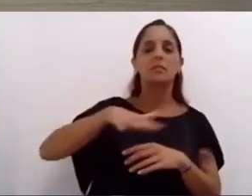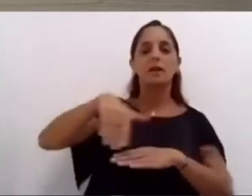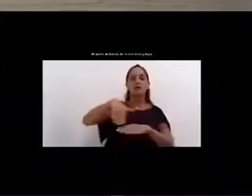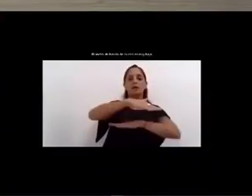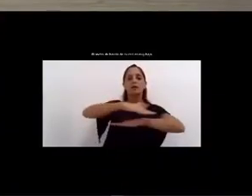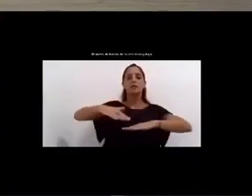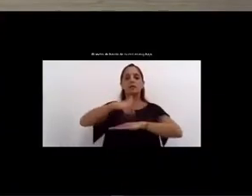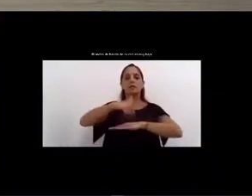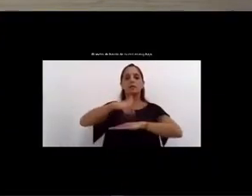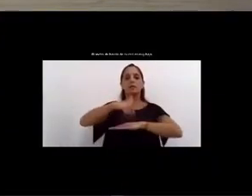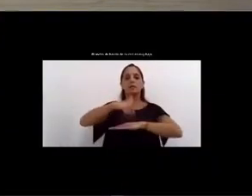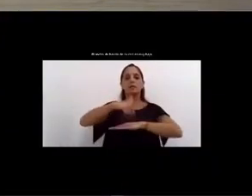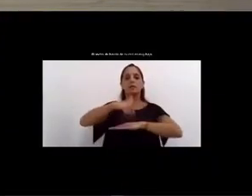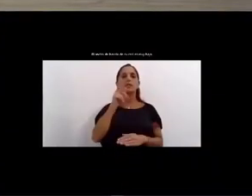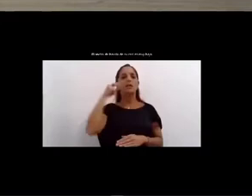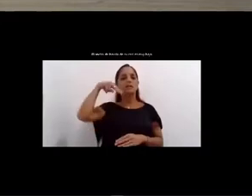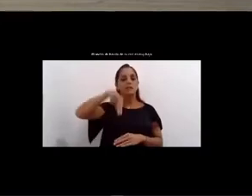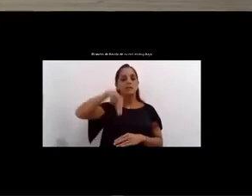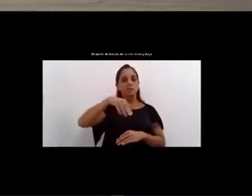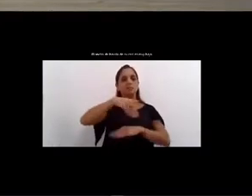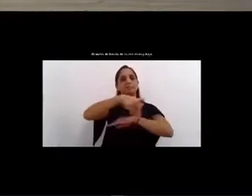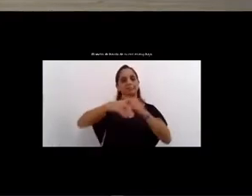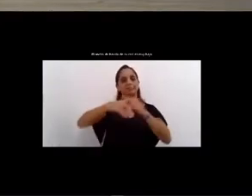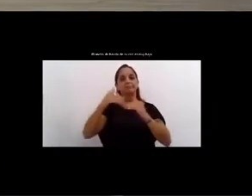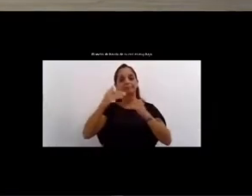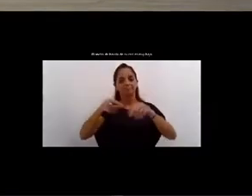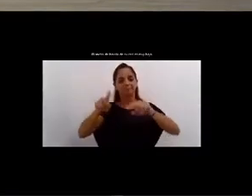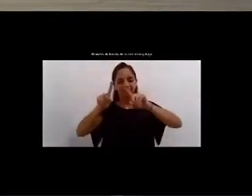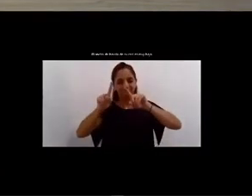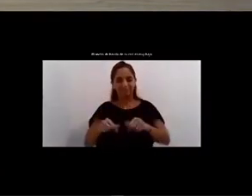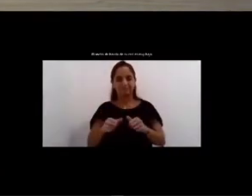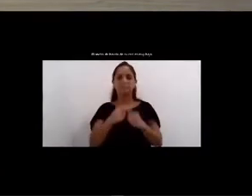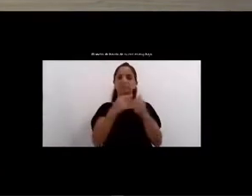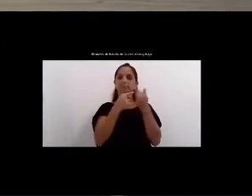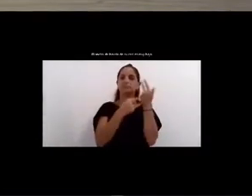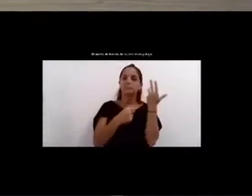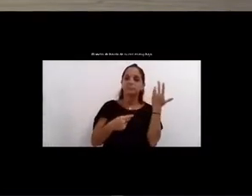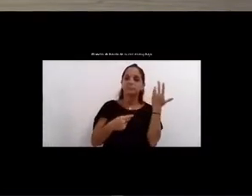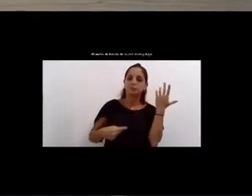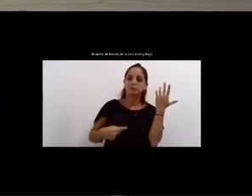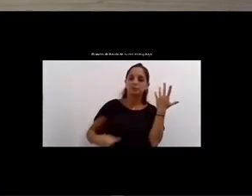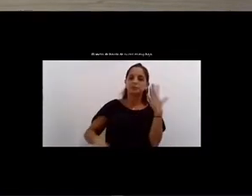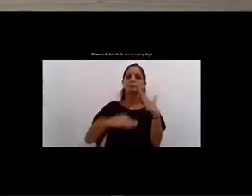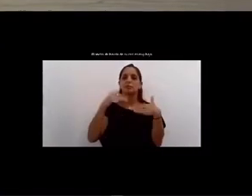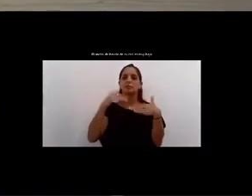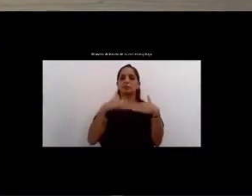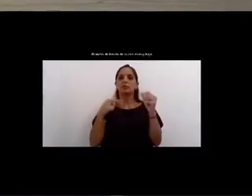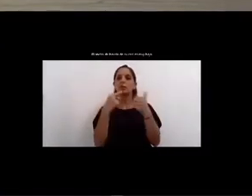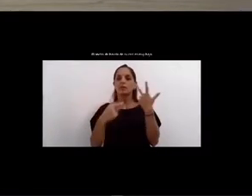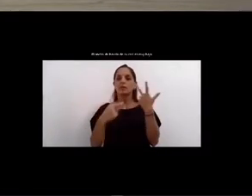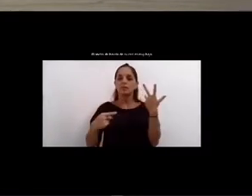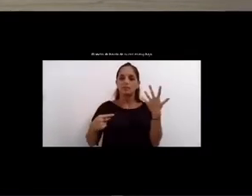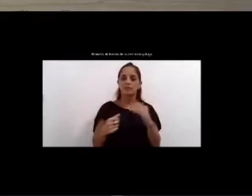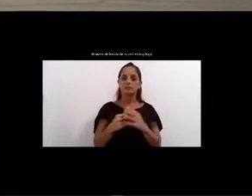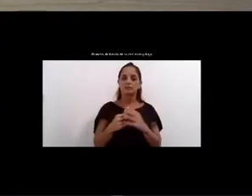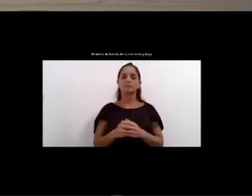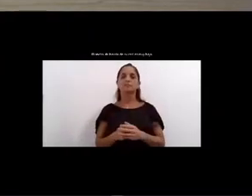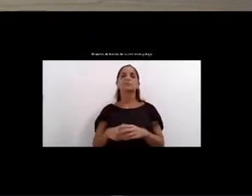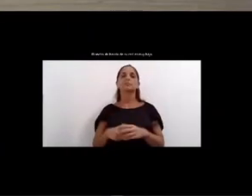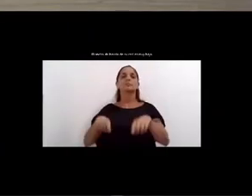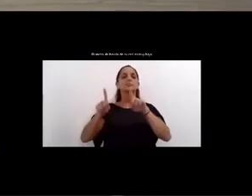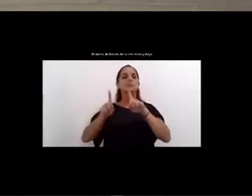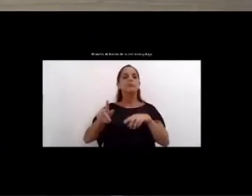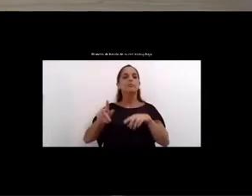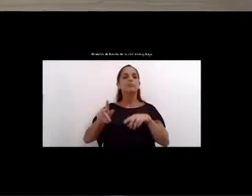Paso también en el noroeste junto al programa Incluir vamos a culminar para poder entregar las 20